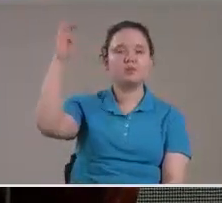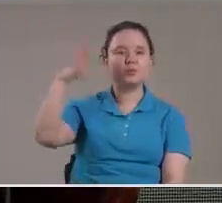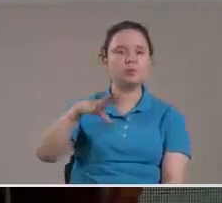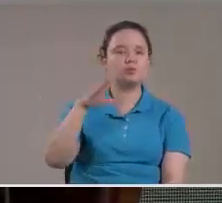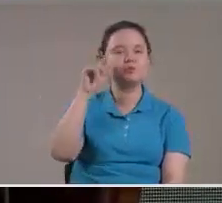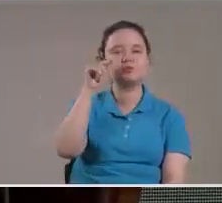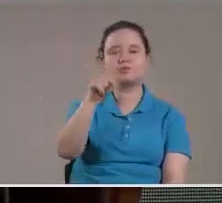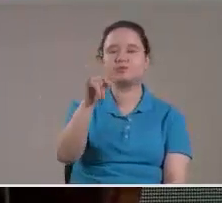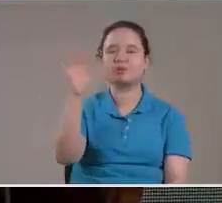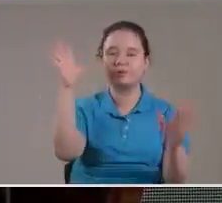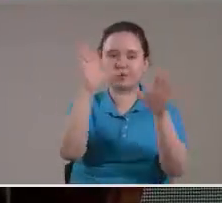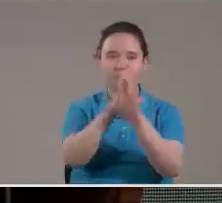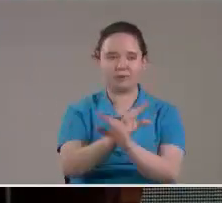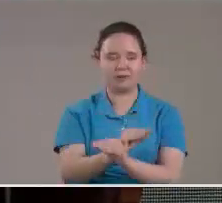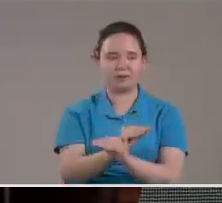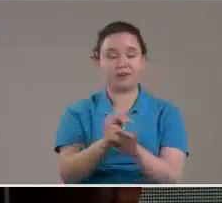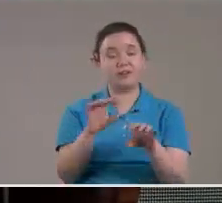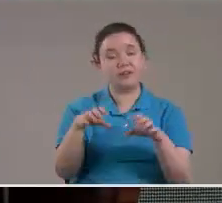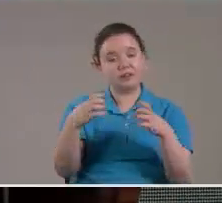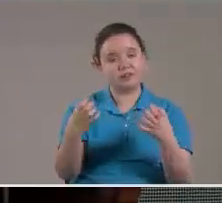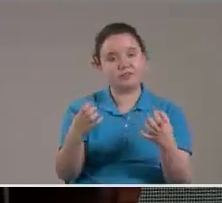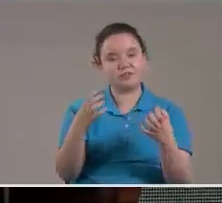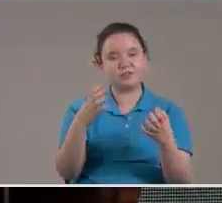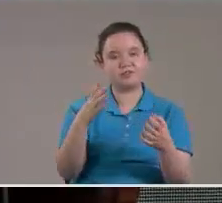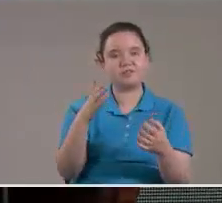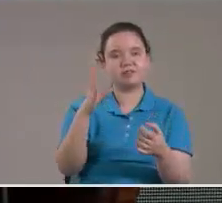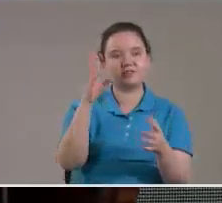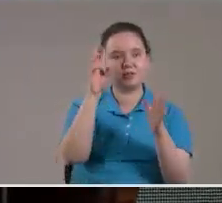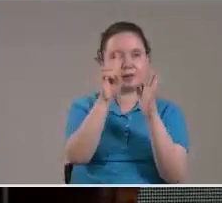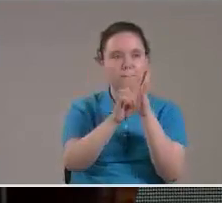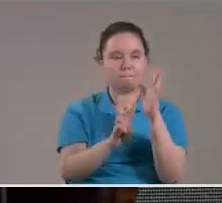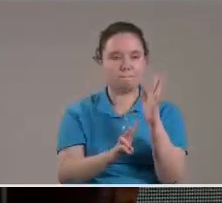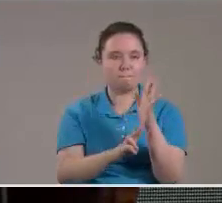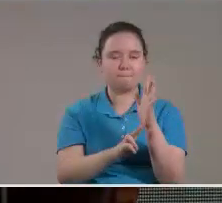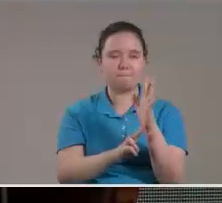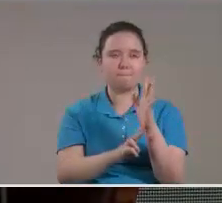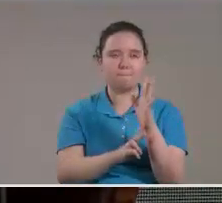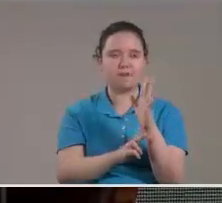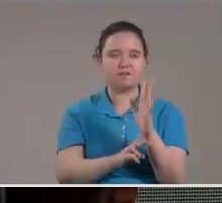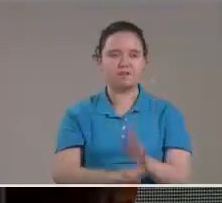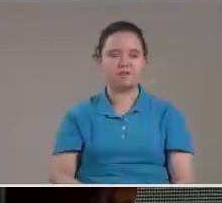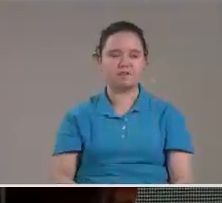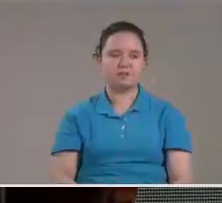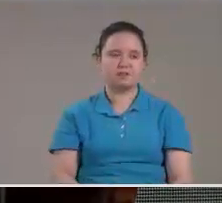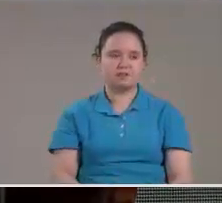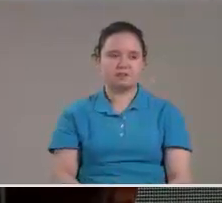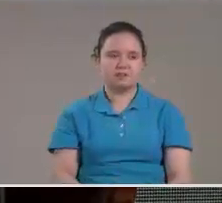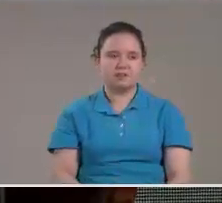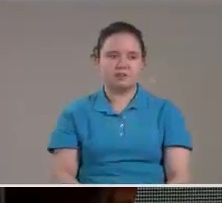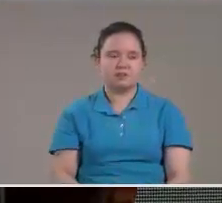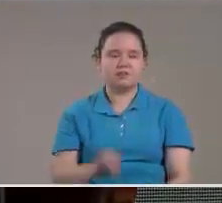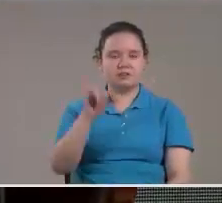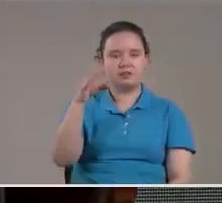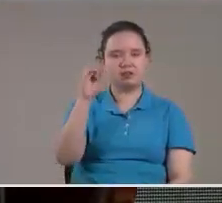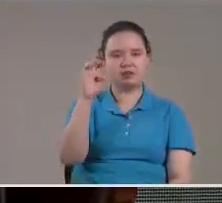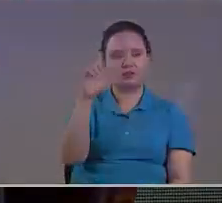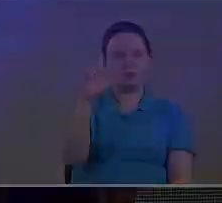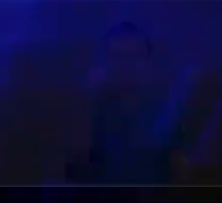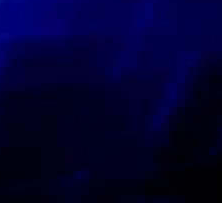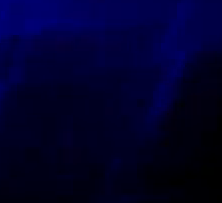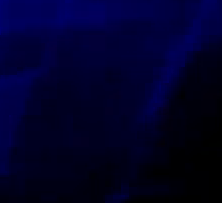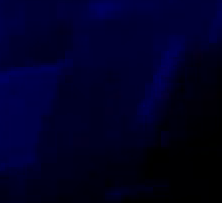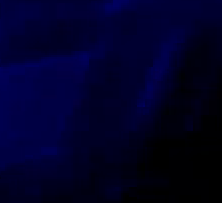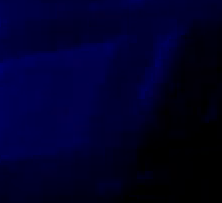apagará Entonces ahora Miremos El verso Que le decía Joel 2